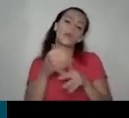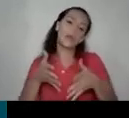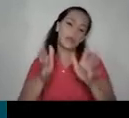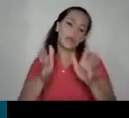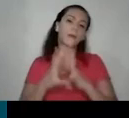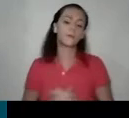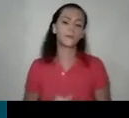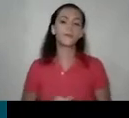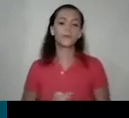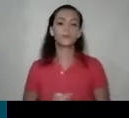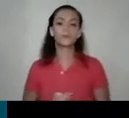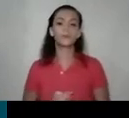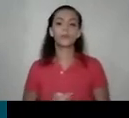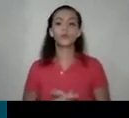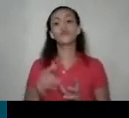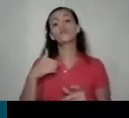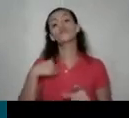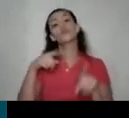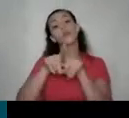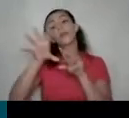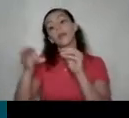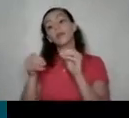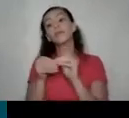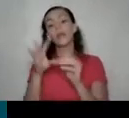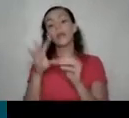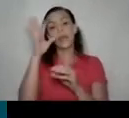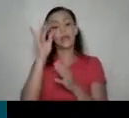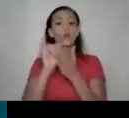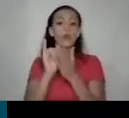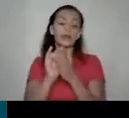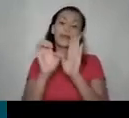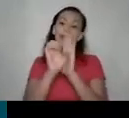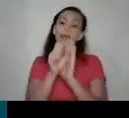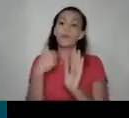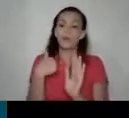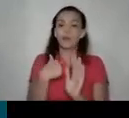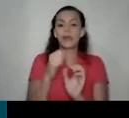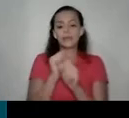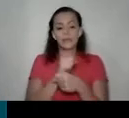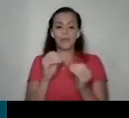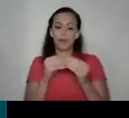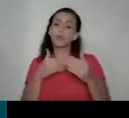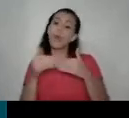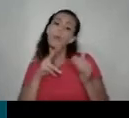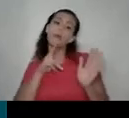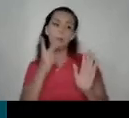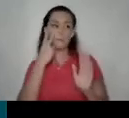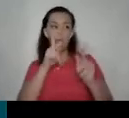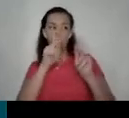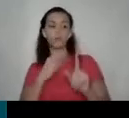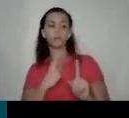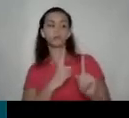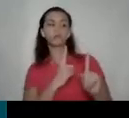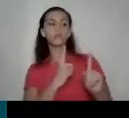yo también sumaría creo que eso por ejemplo es algo que a mí me haría sentir más cómoda ver que la persona camina más lento guarda una